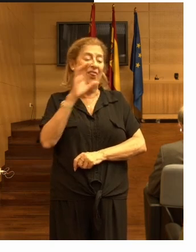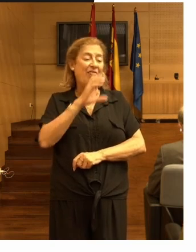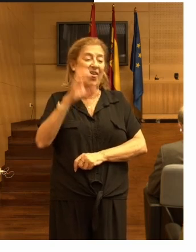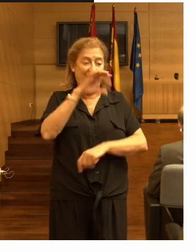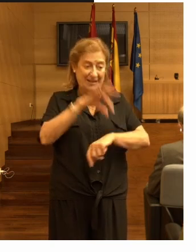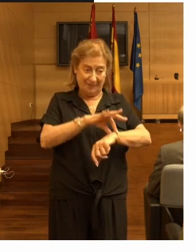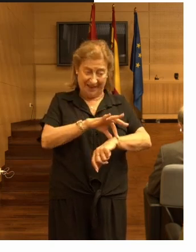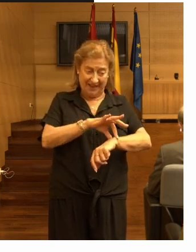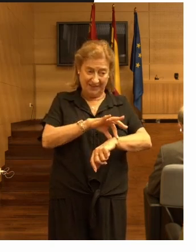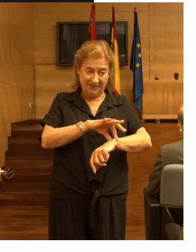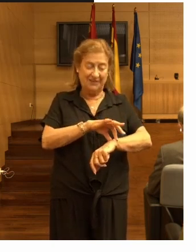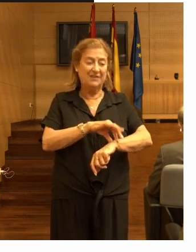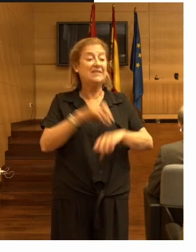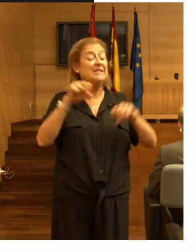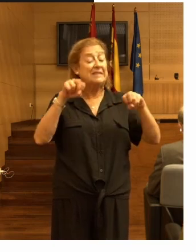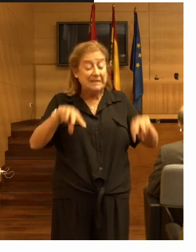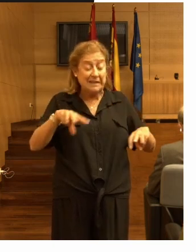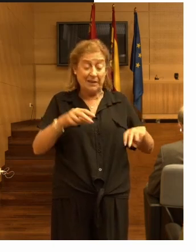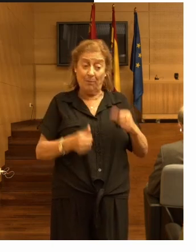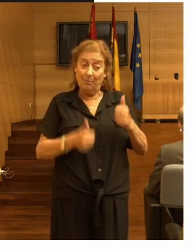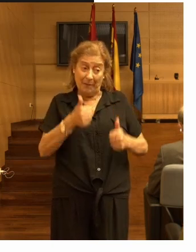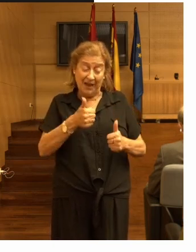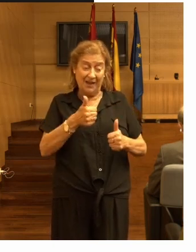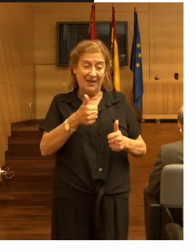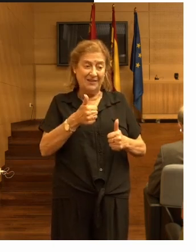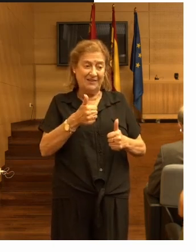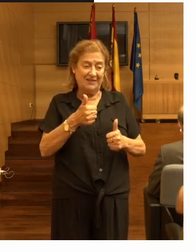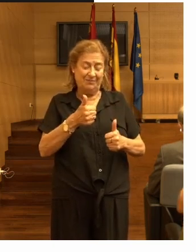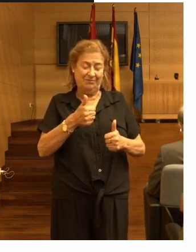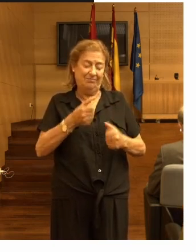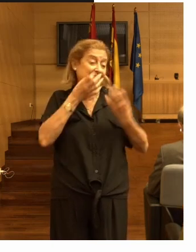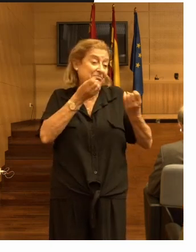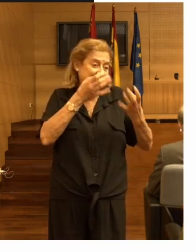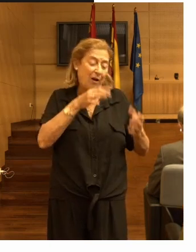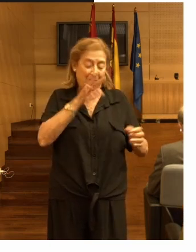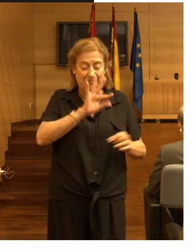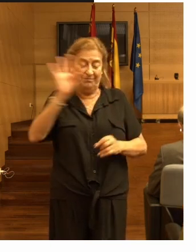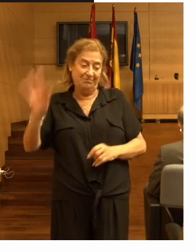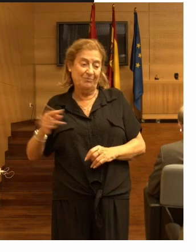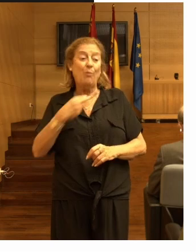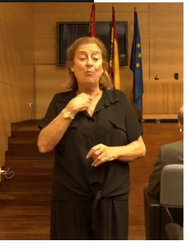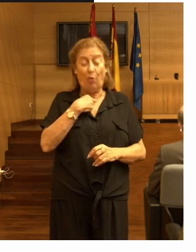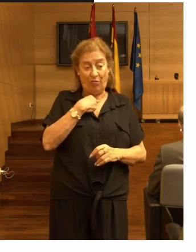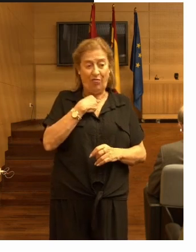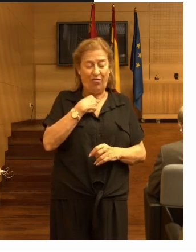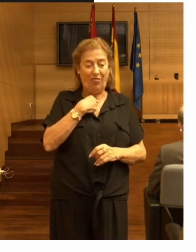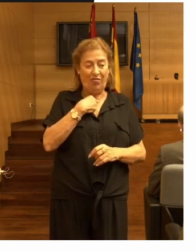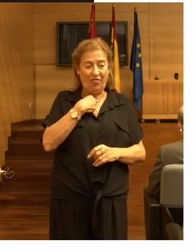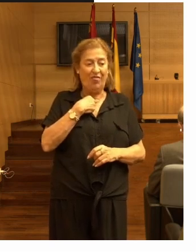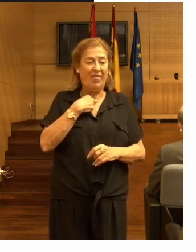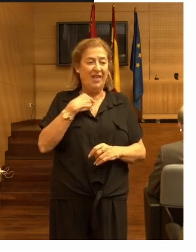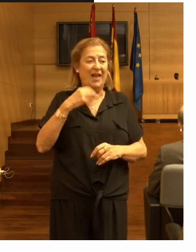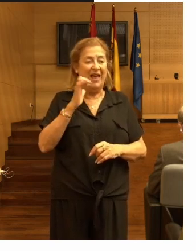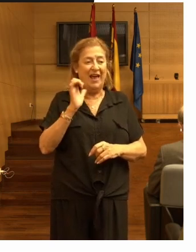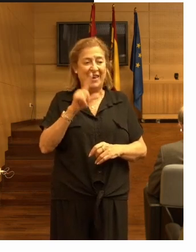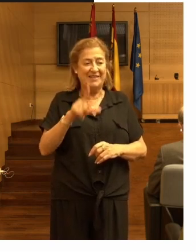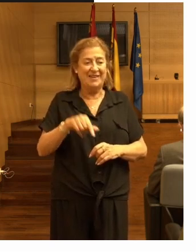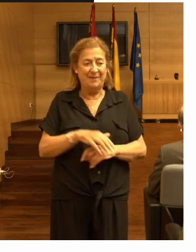sin más prolegómenos pasamos la palabra a Elizabeth